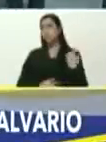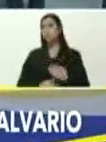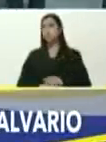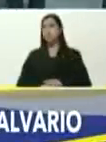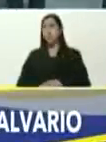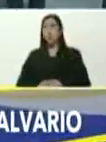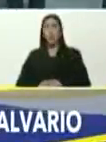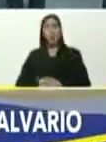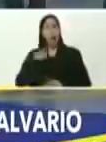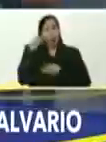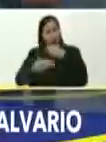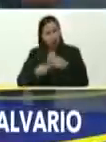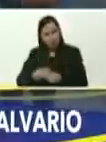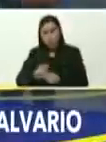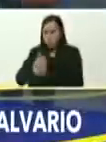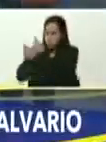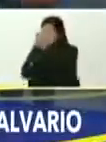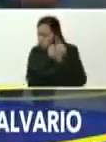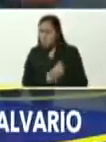orazón, amores,